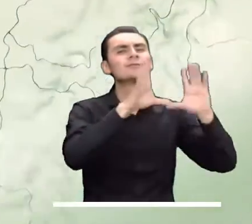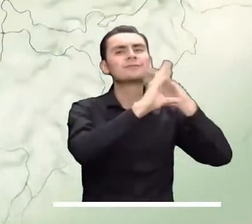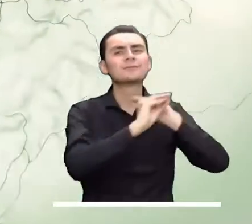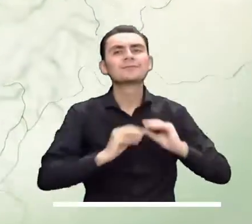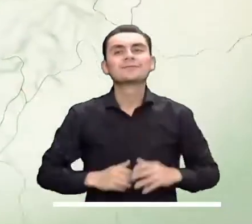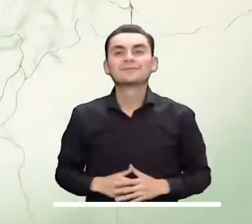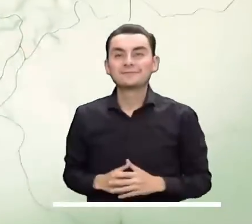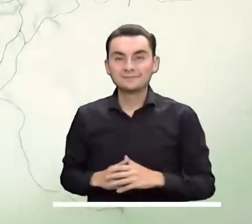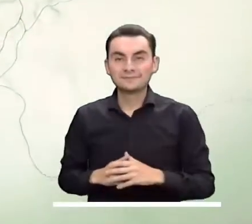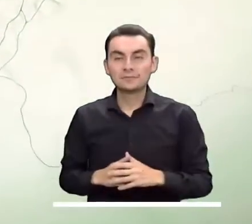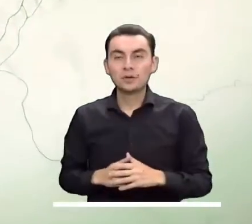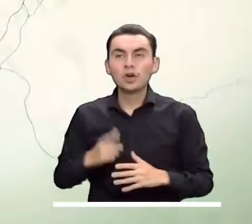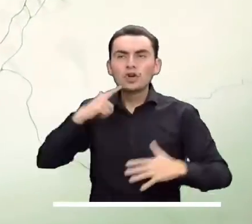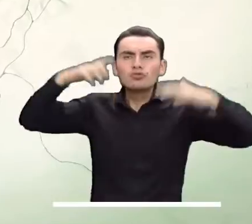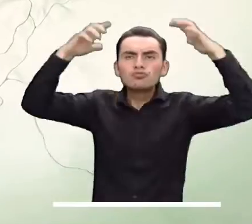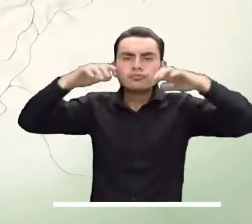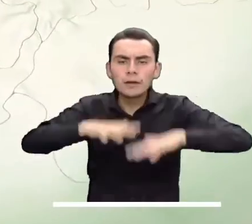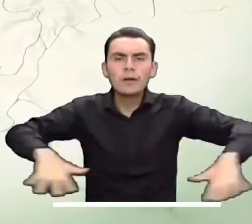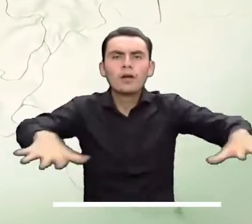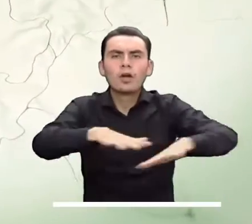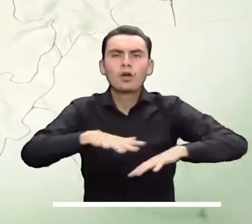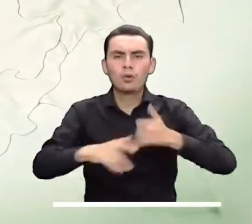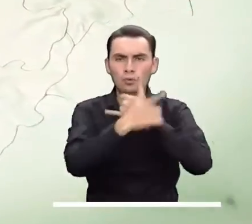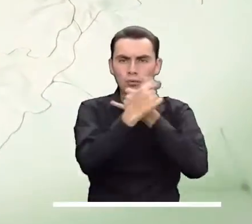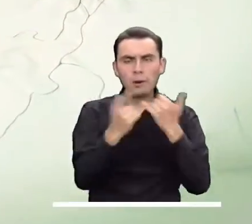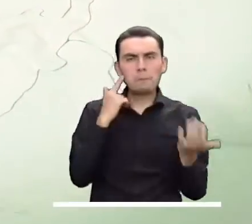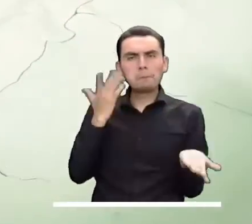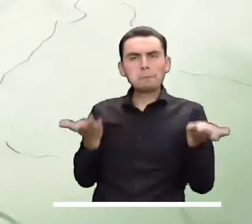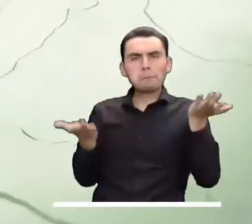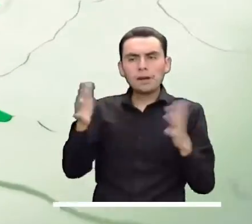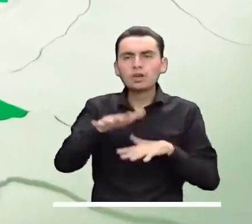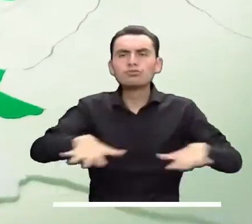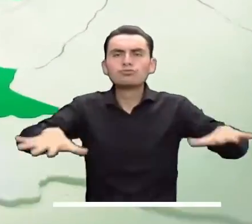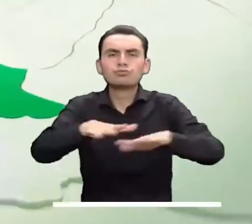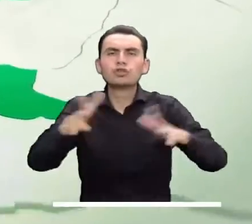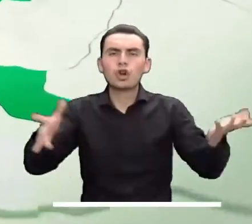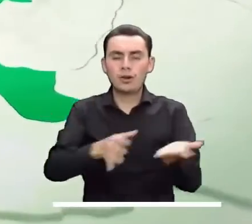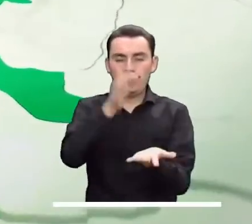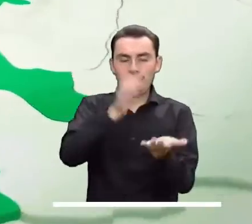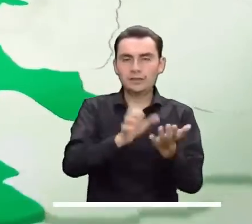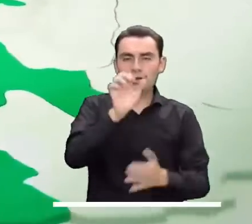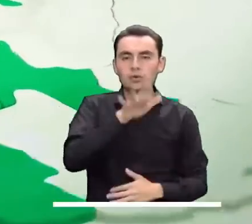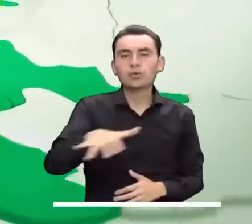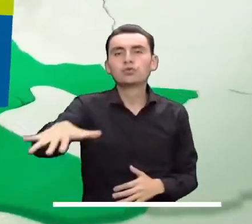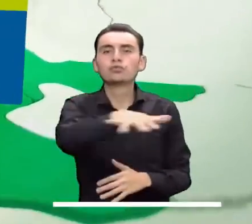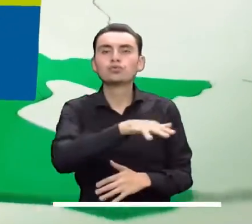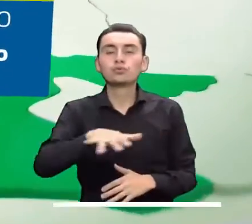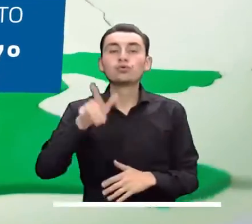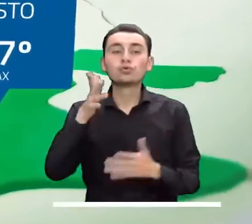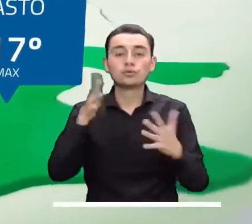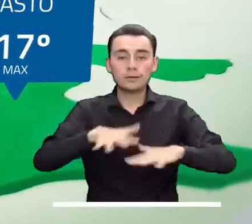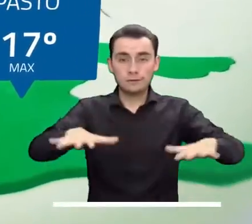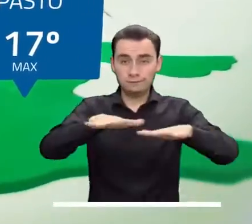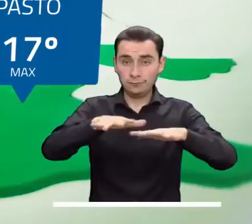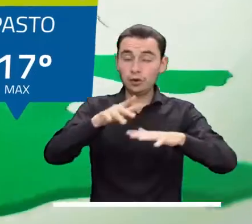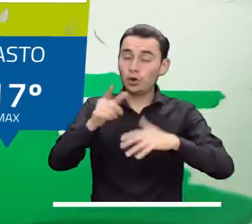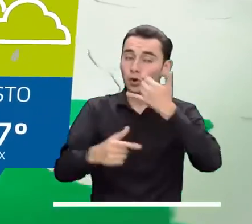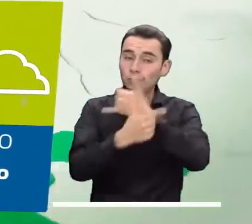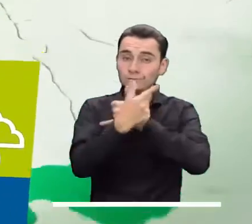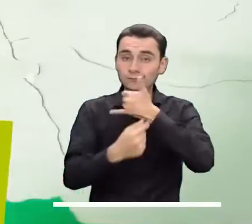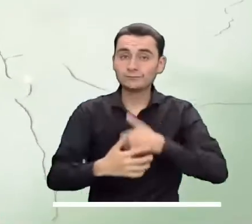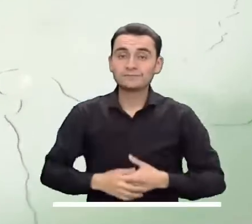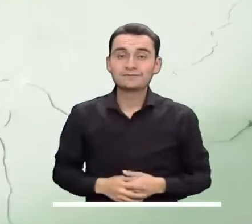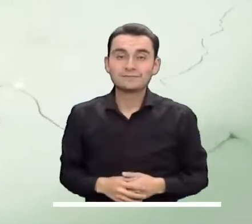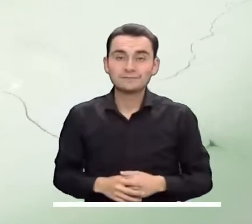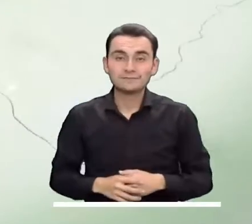en Providencia. Nubes, lluvias intensas y tormentas se esperan en Chocó. Lluvias de menor intensidad se anuncian en sectores del